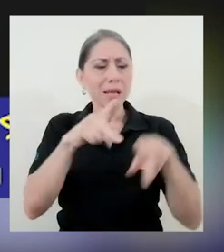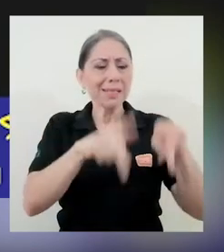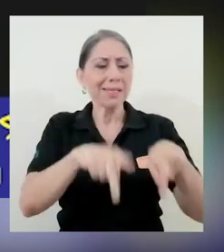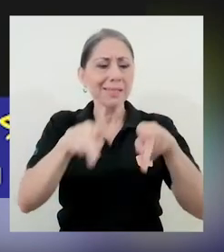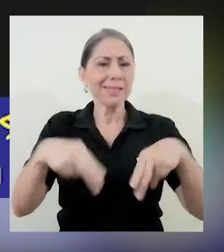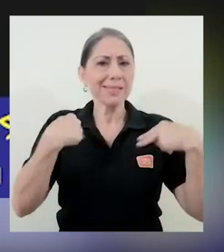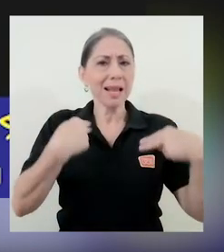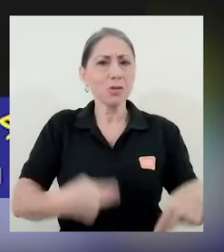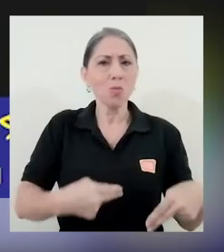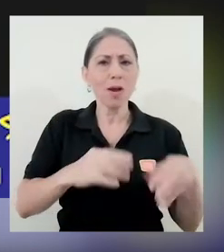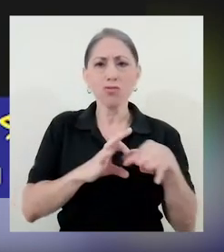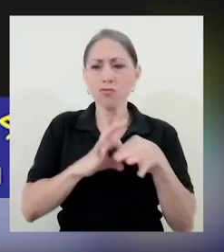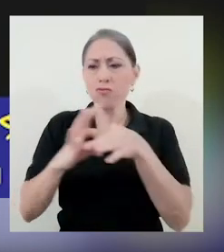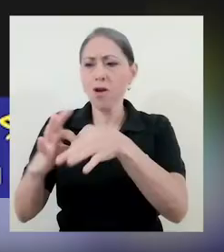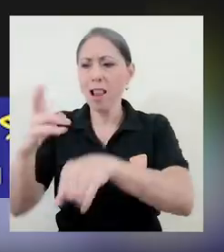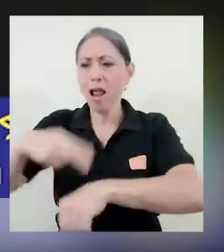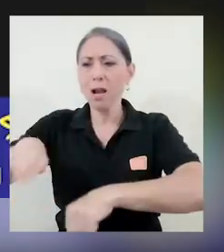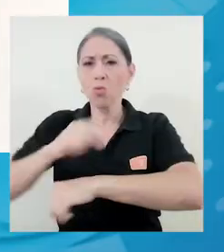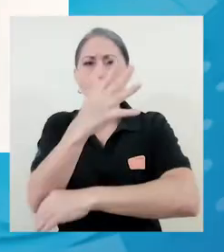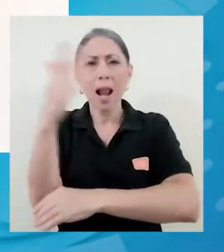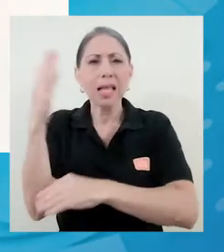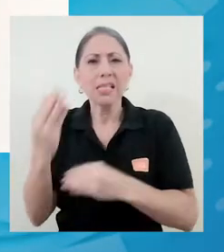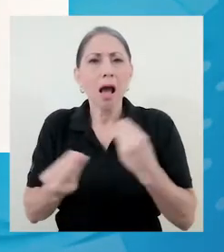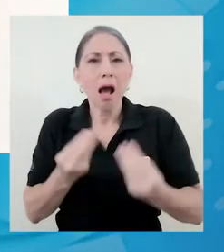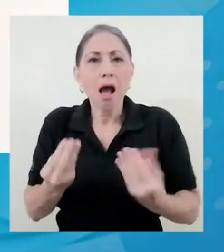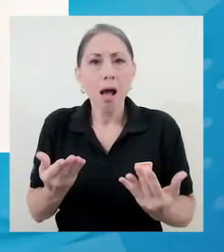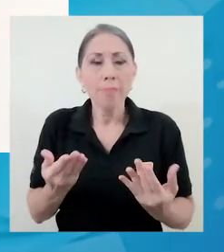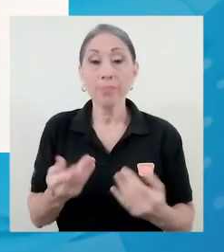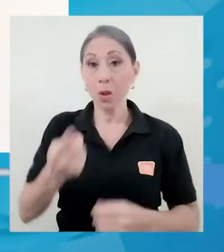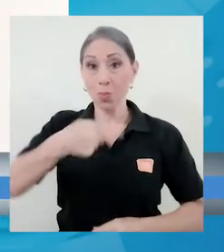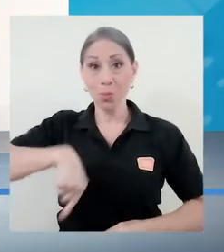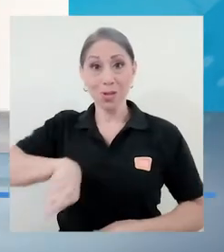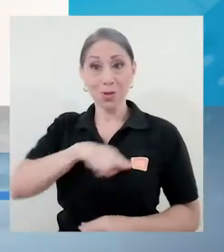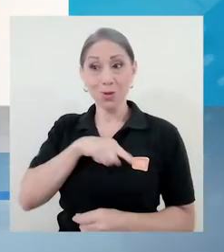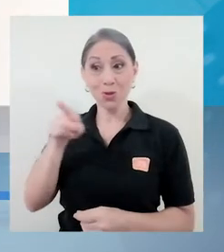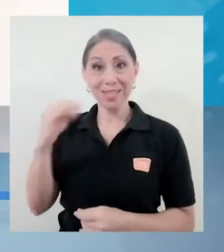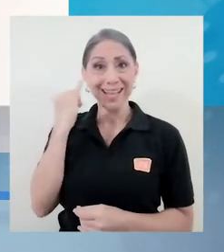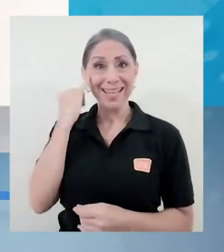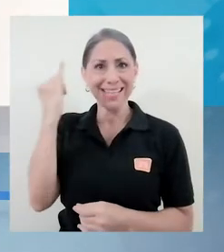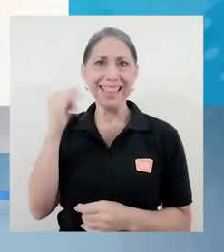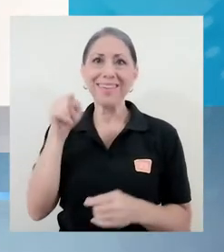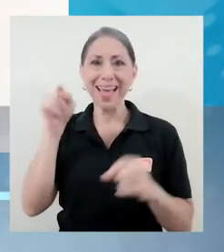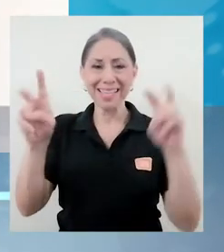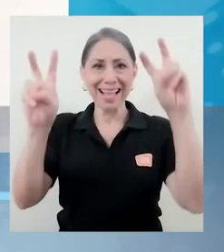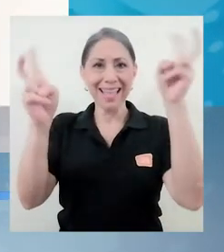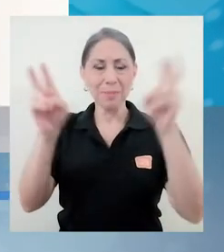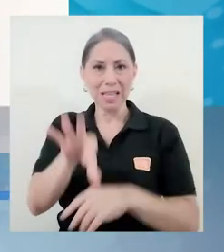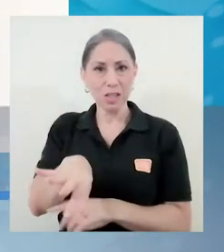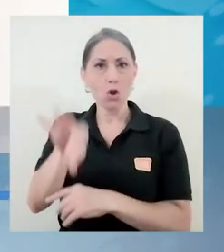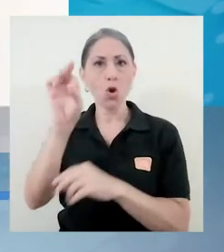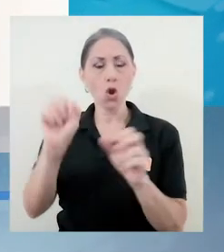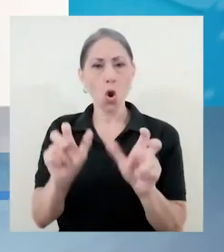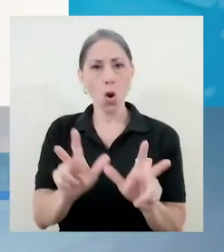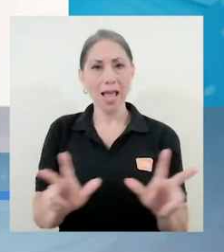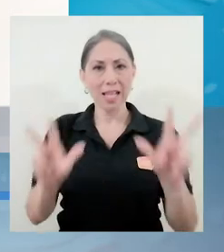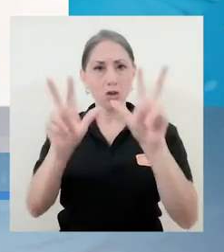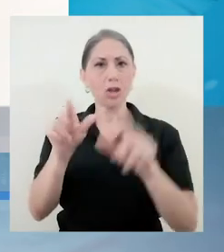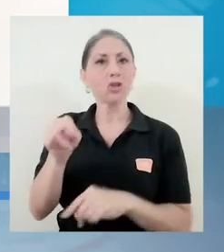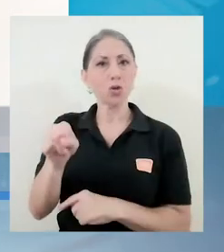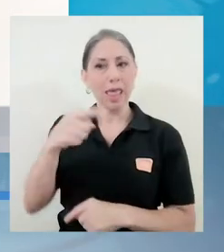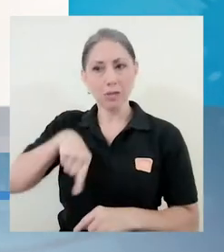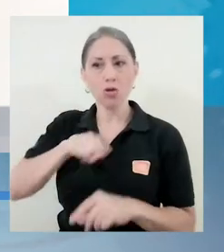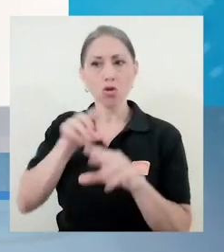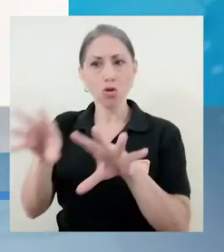seres humanos y la naturaleza. Pues nosotros acogemos la iniciativa o la temática escogida por las Naciones